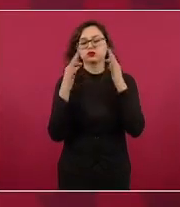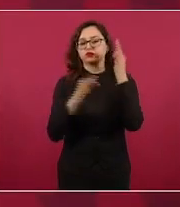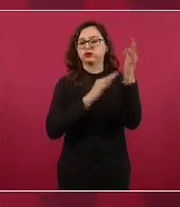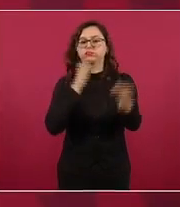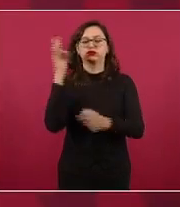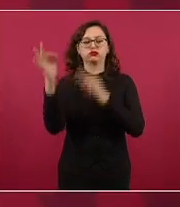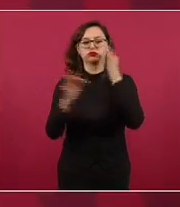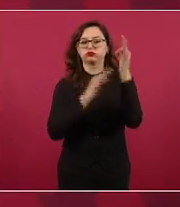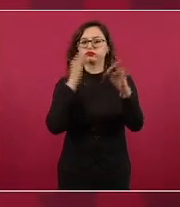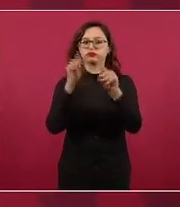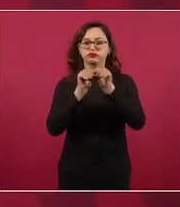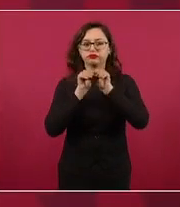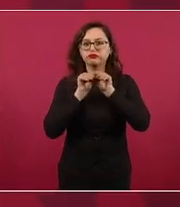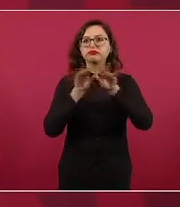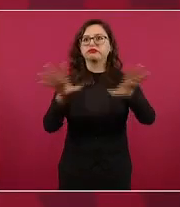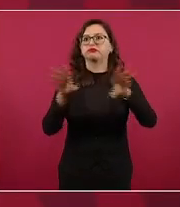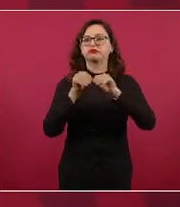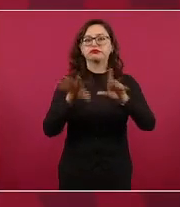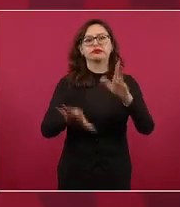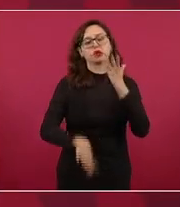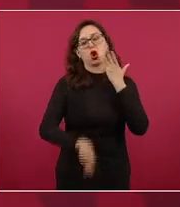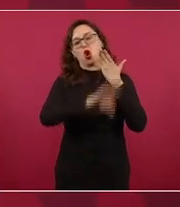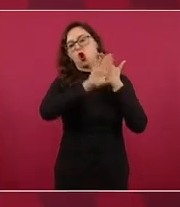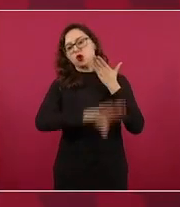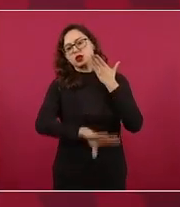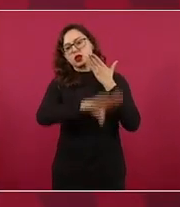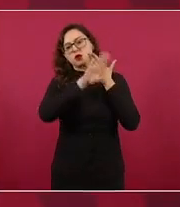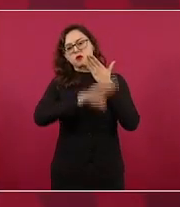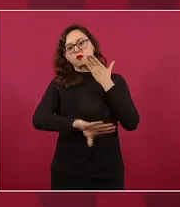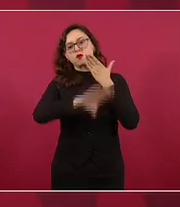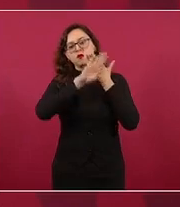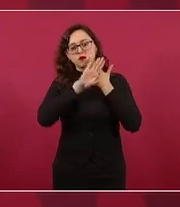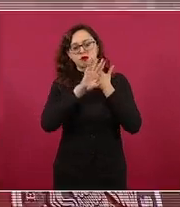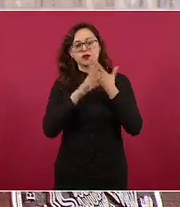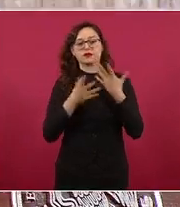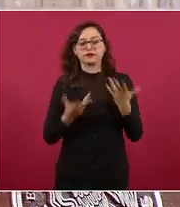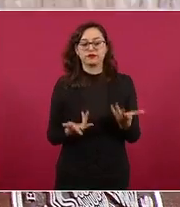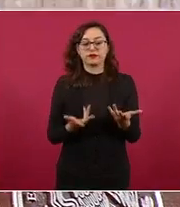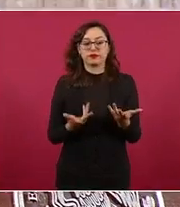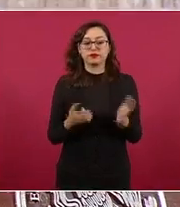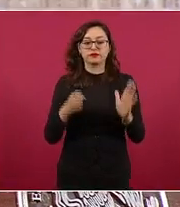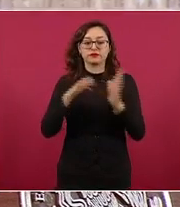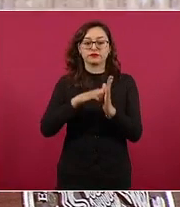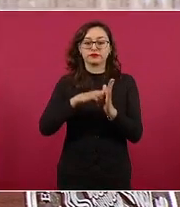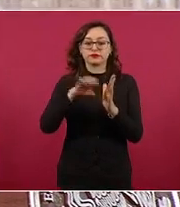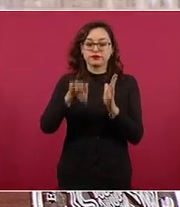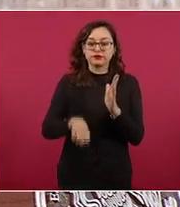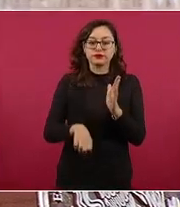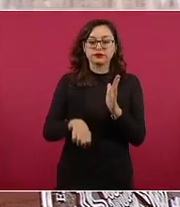en contra nuestra por ejemplo el que promueve